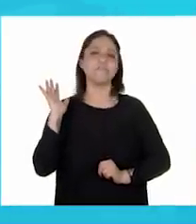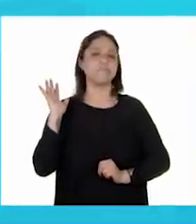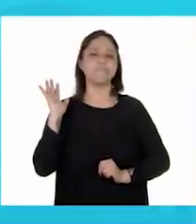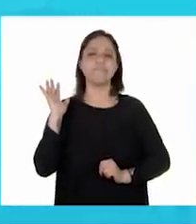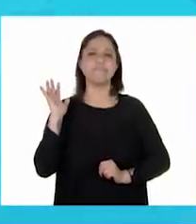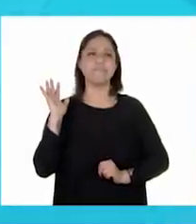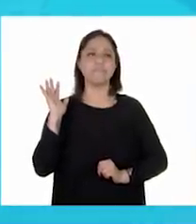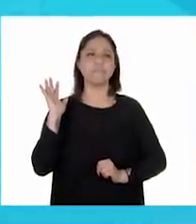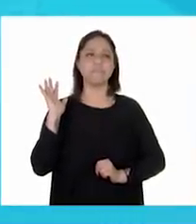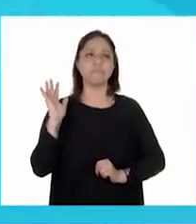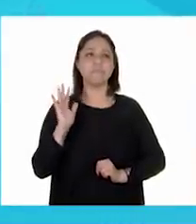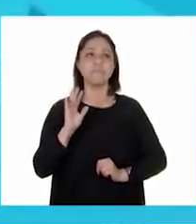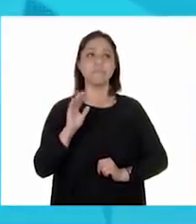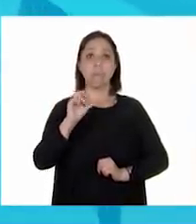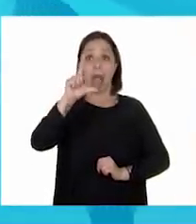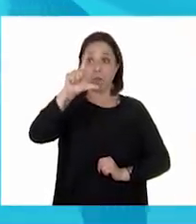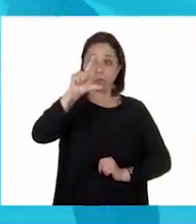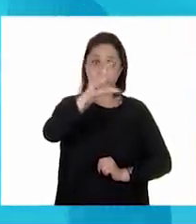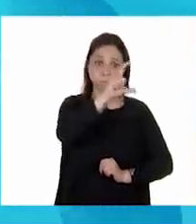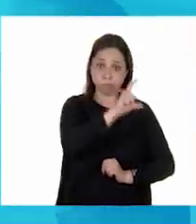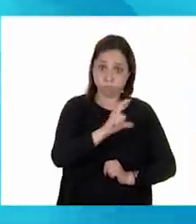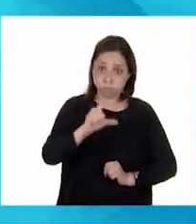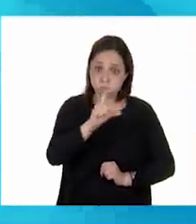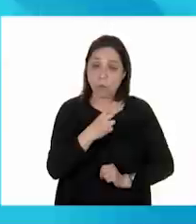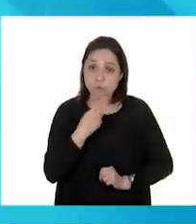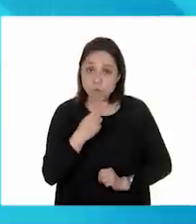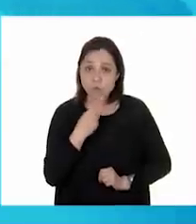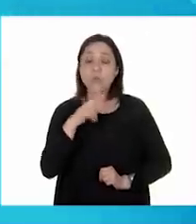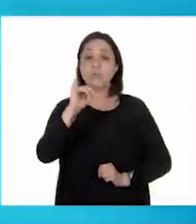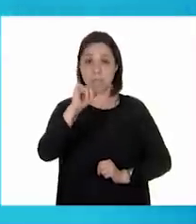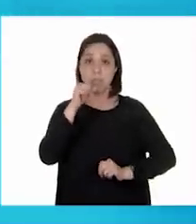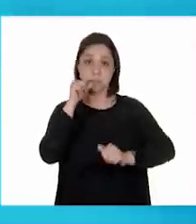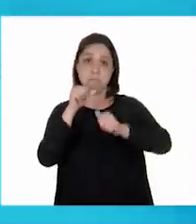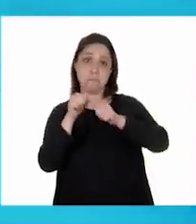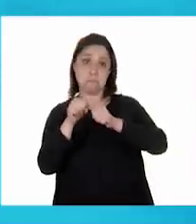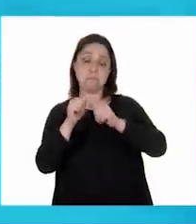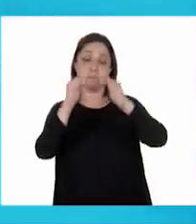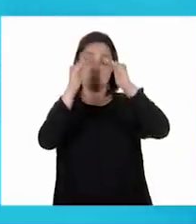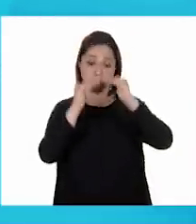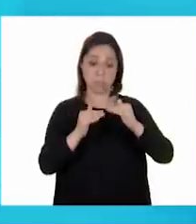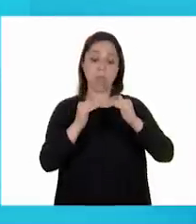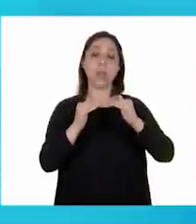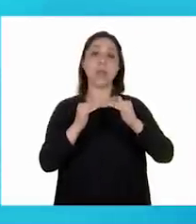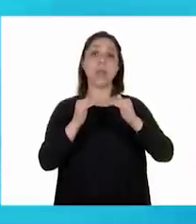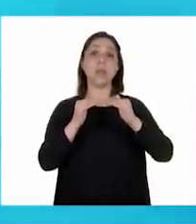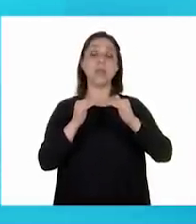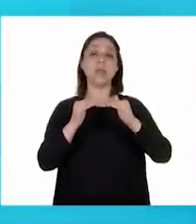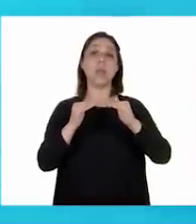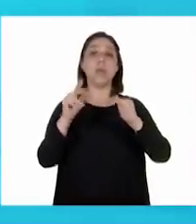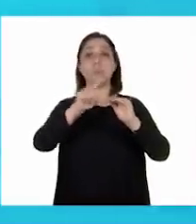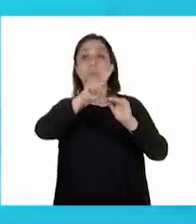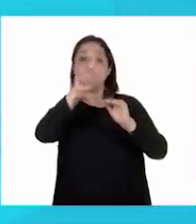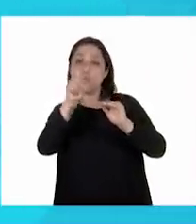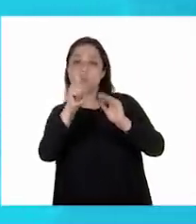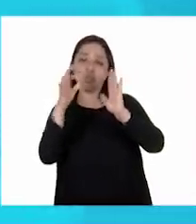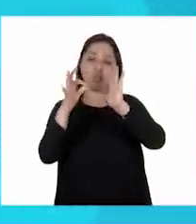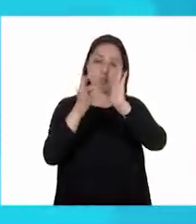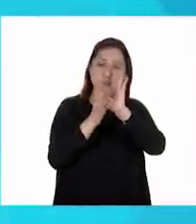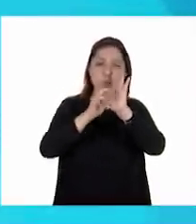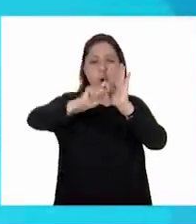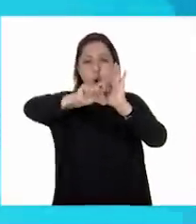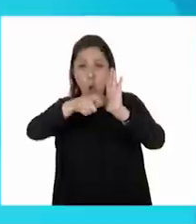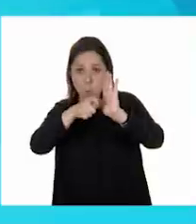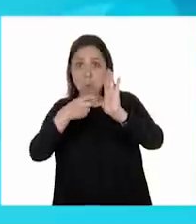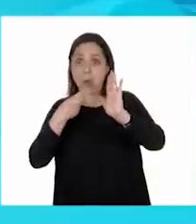Uso de mayúsculas, sí. Uso correcto de signos de puntuación,